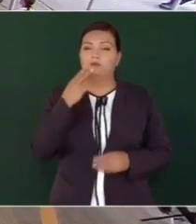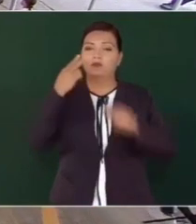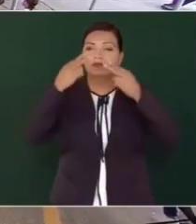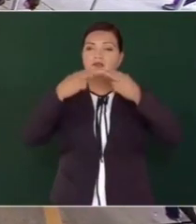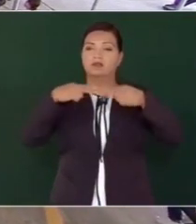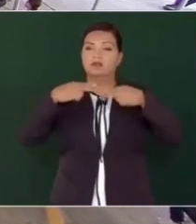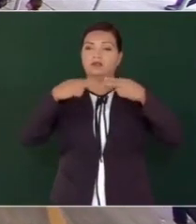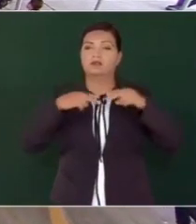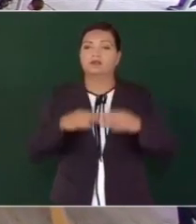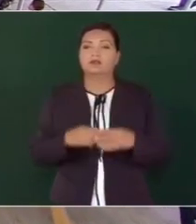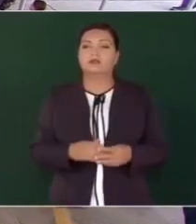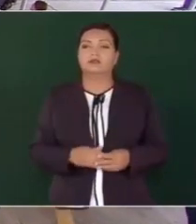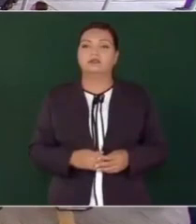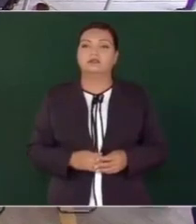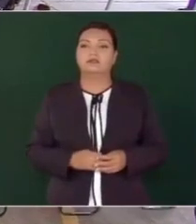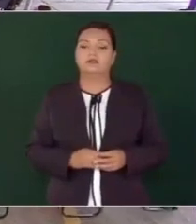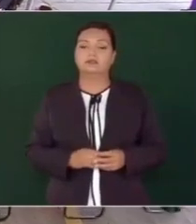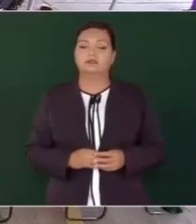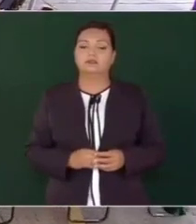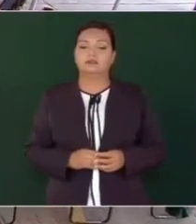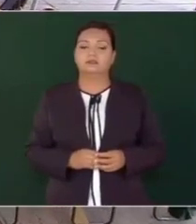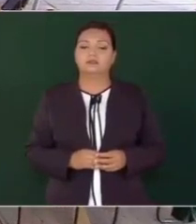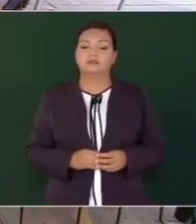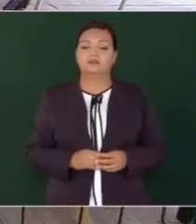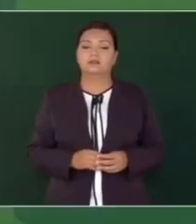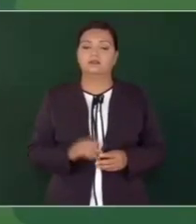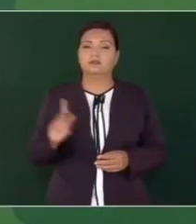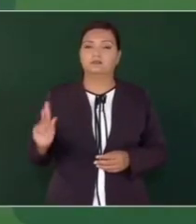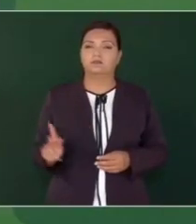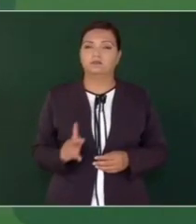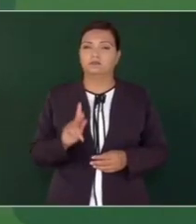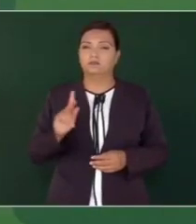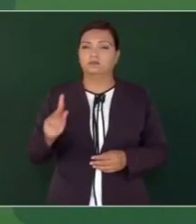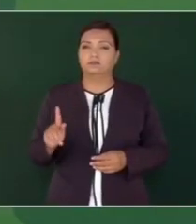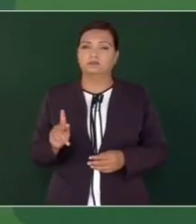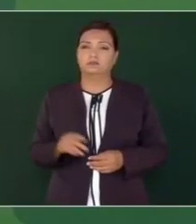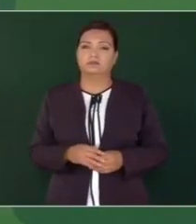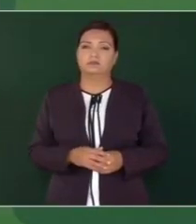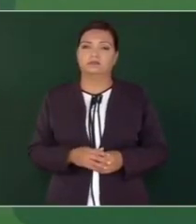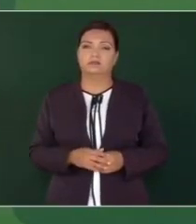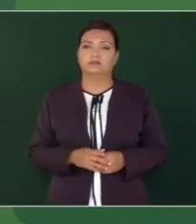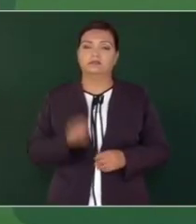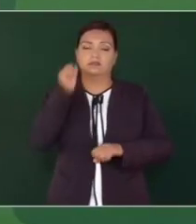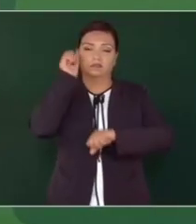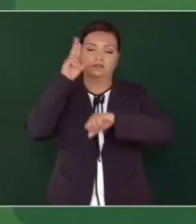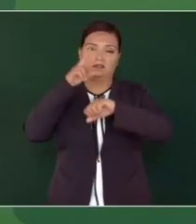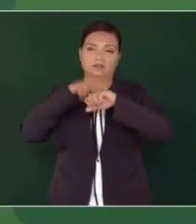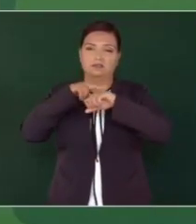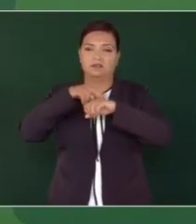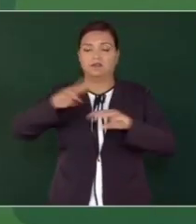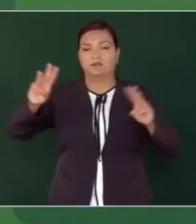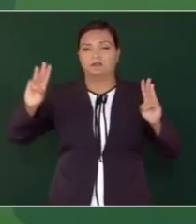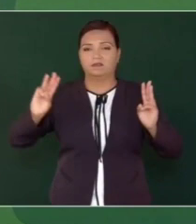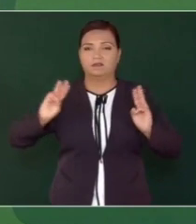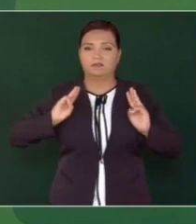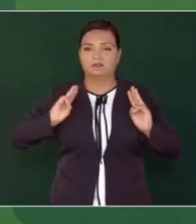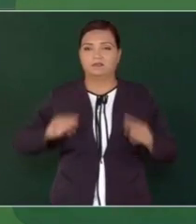pública de la Secretaría de Marina.